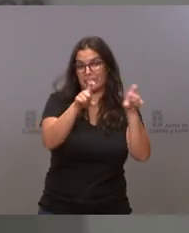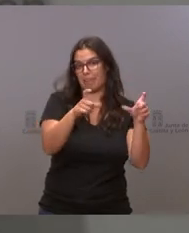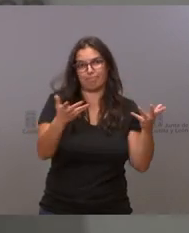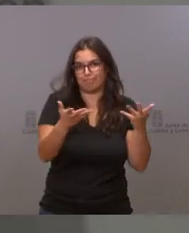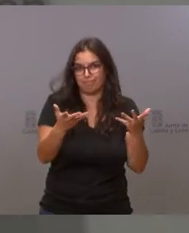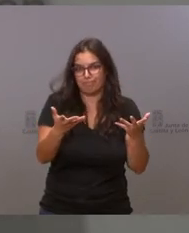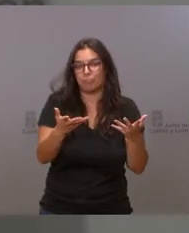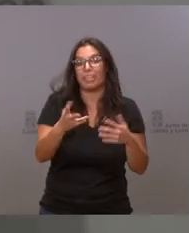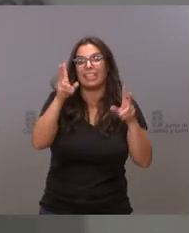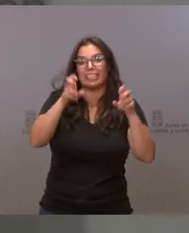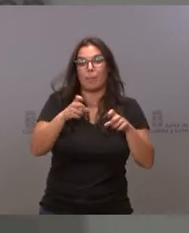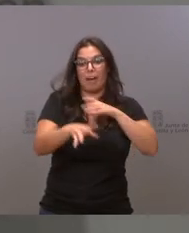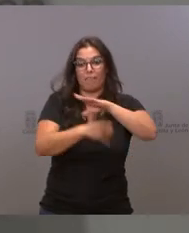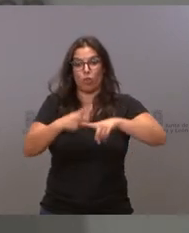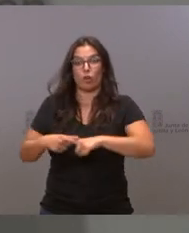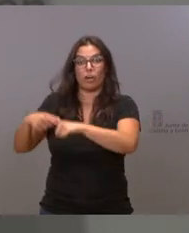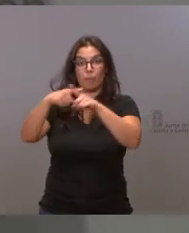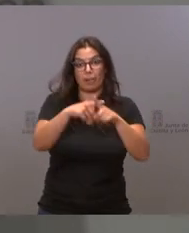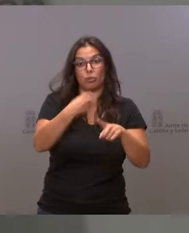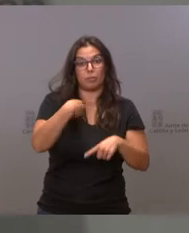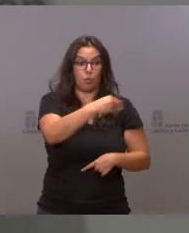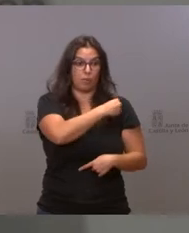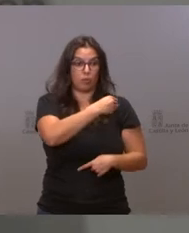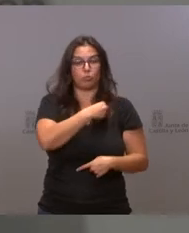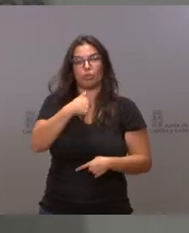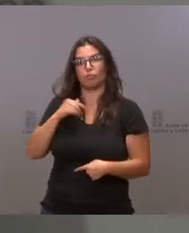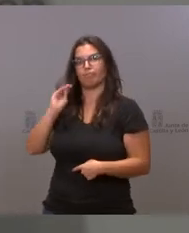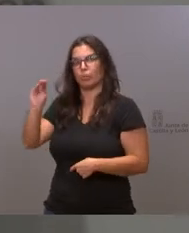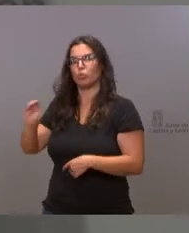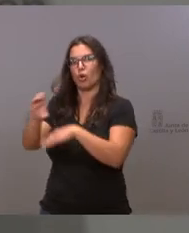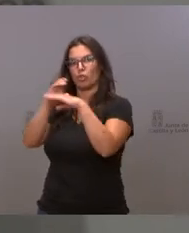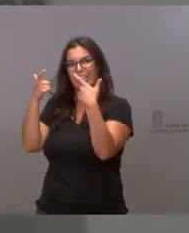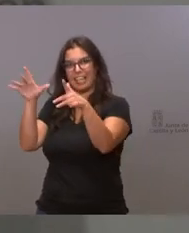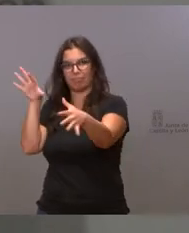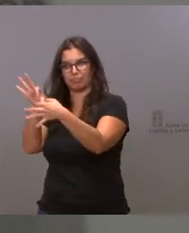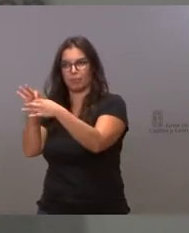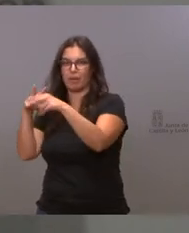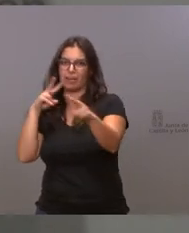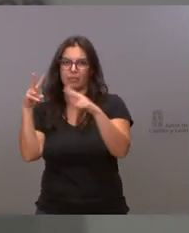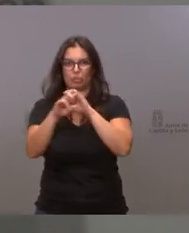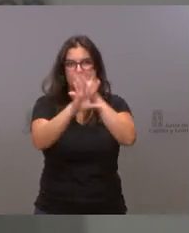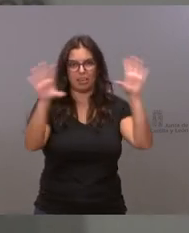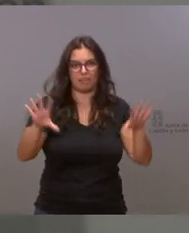sobre este reparto de fondos lo que sí que haré será trasladárselo a la consejería para que le aclaren este estreo.